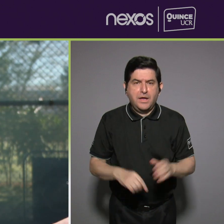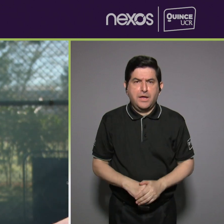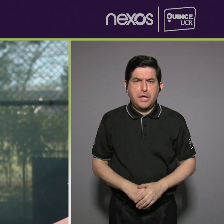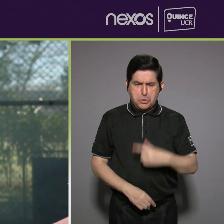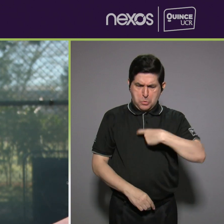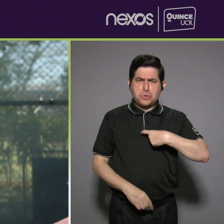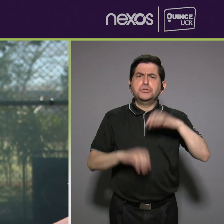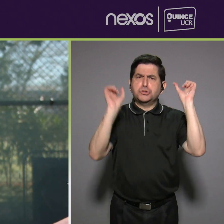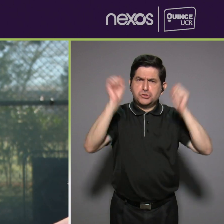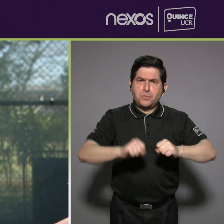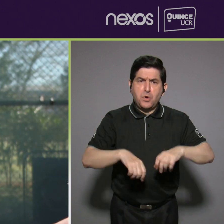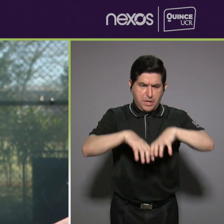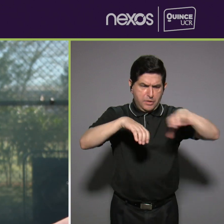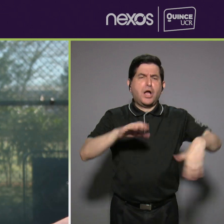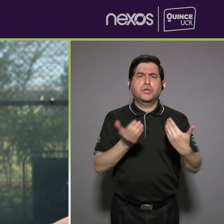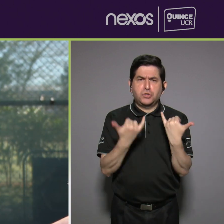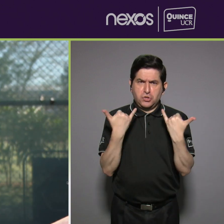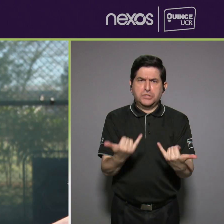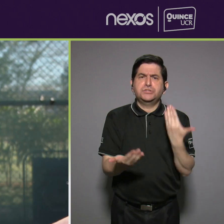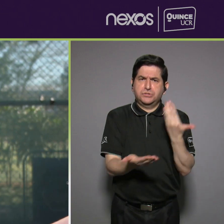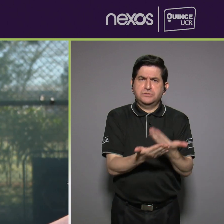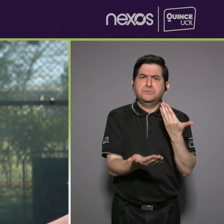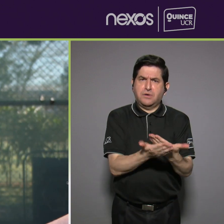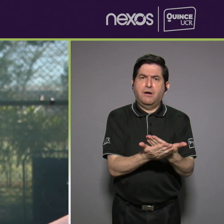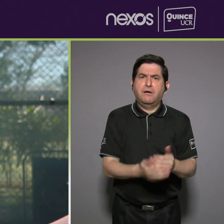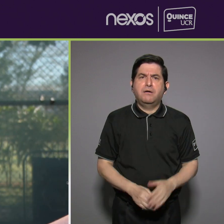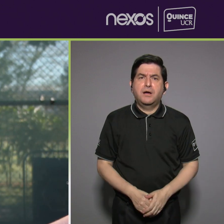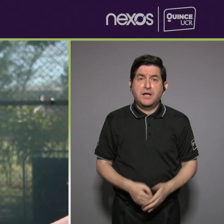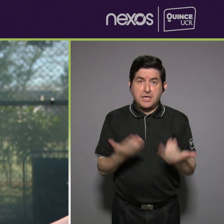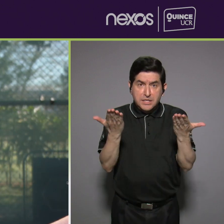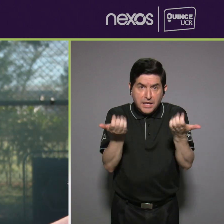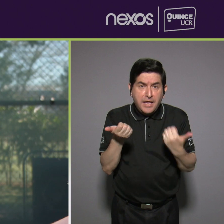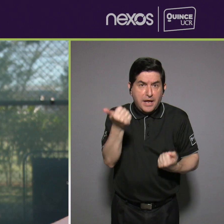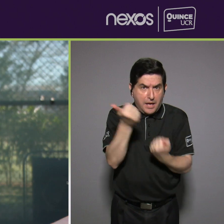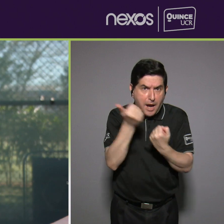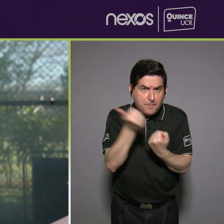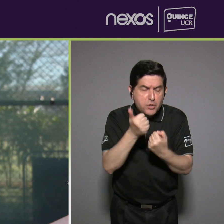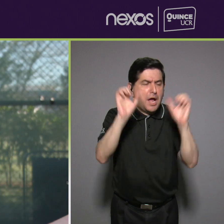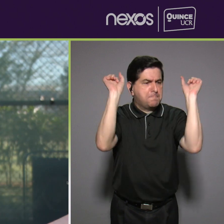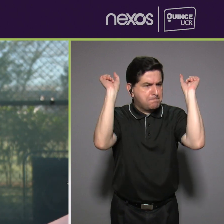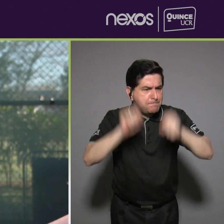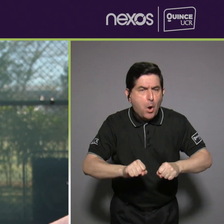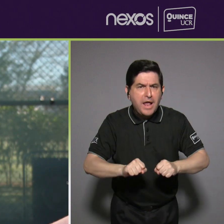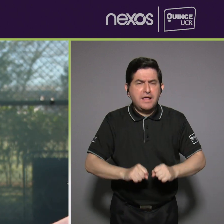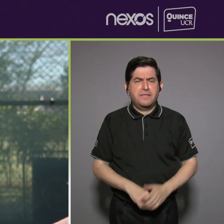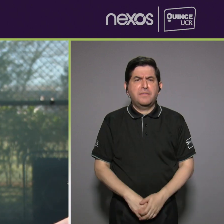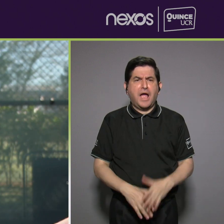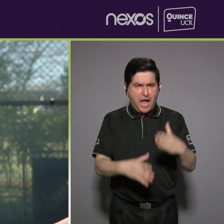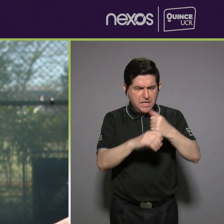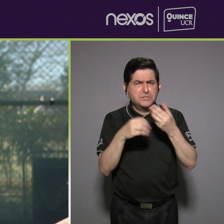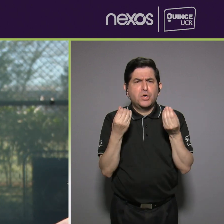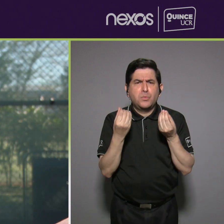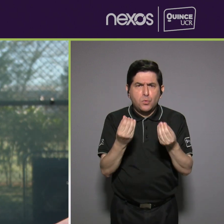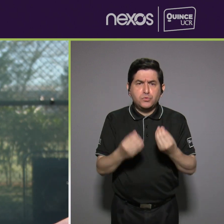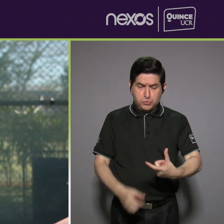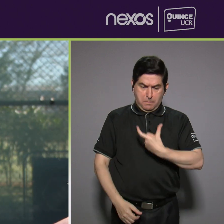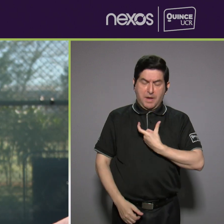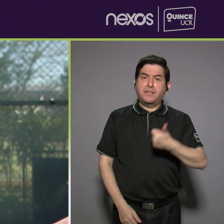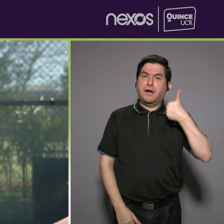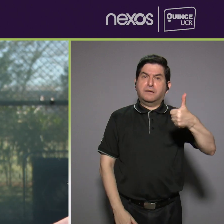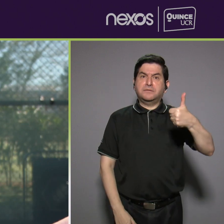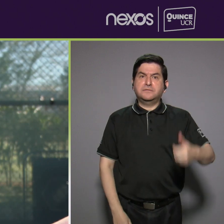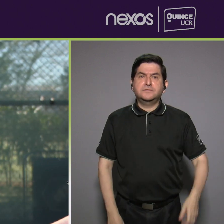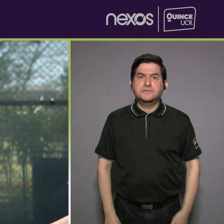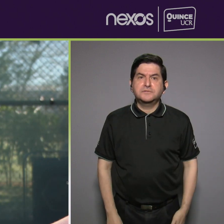hay ganas se puede. Muchos cantones lo han demostrado. Cuando hay ganas de apoyar, en verdad que se puede, se puede llegar lejos, se pueden conseguir medallas y